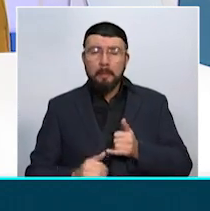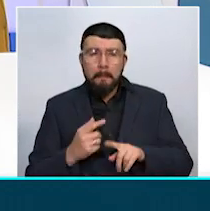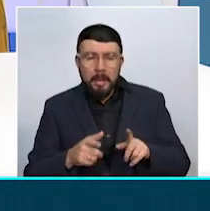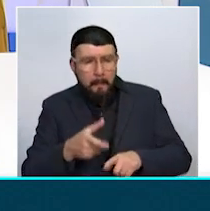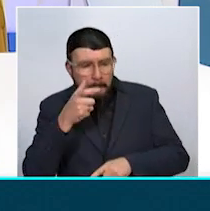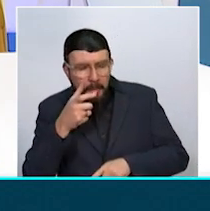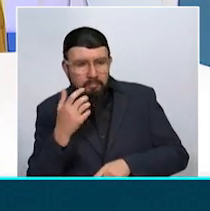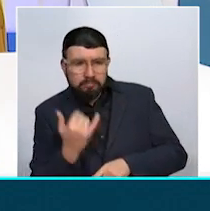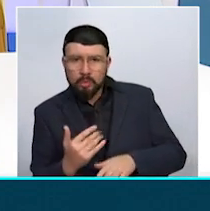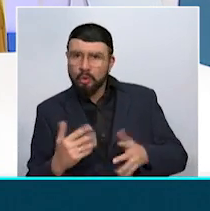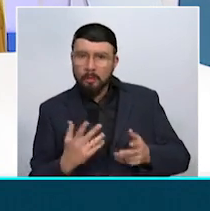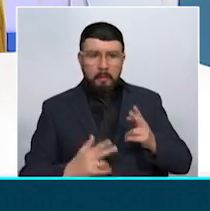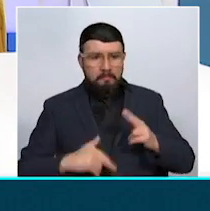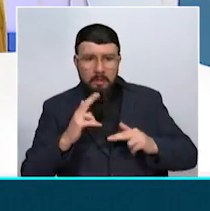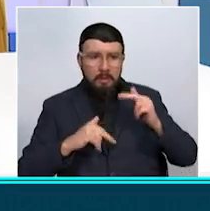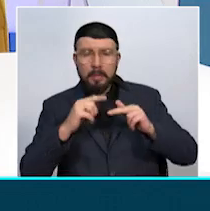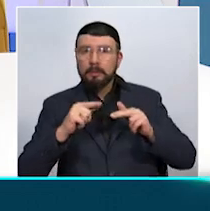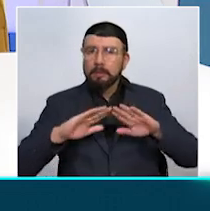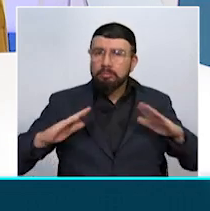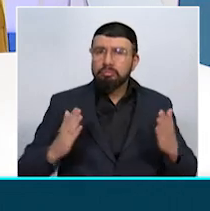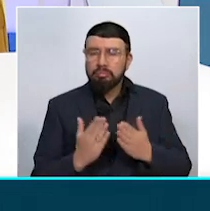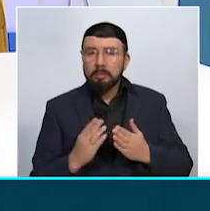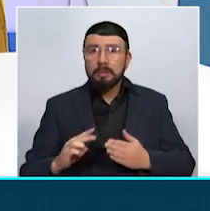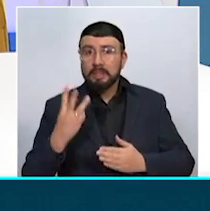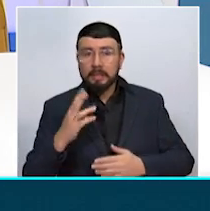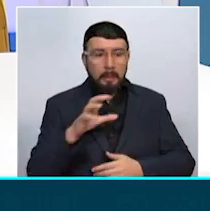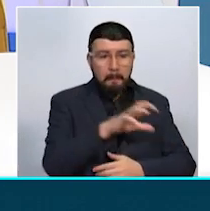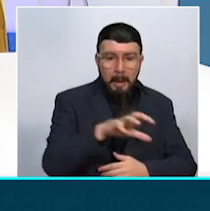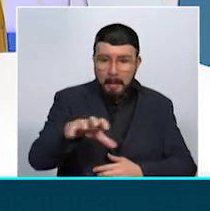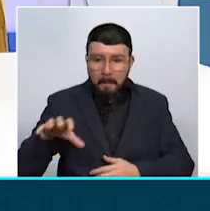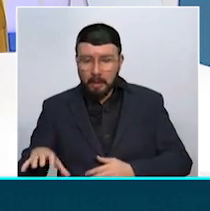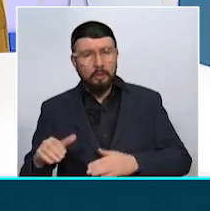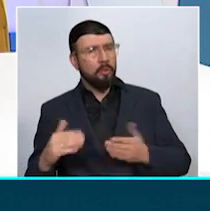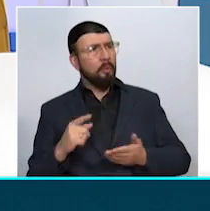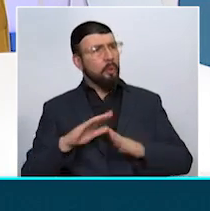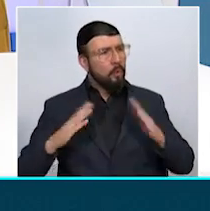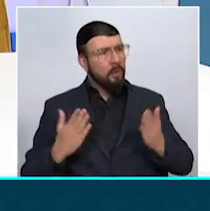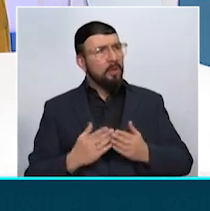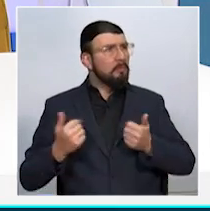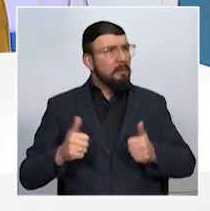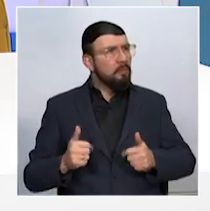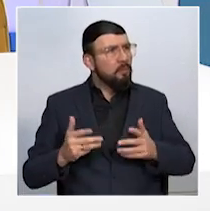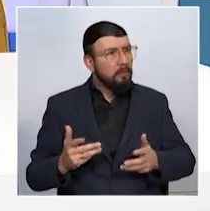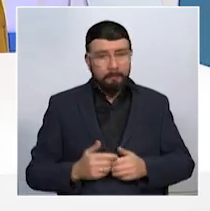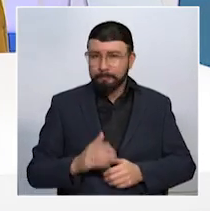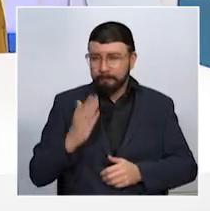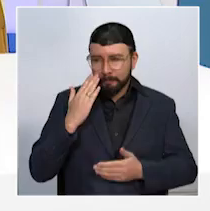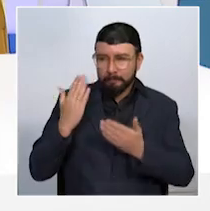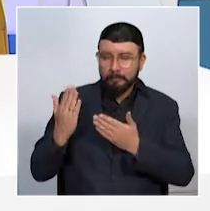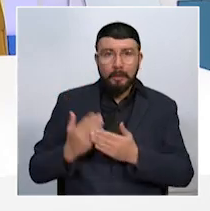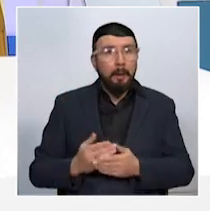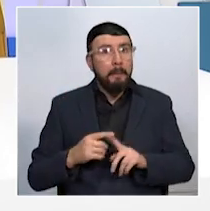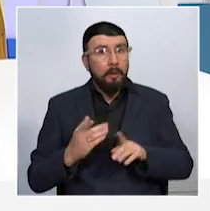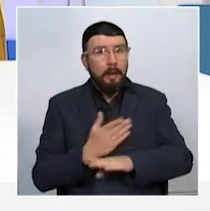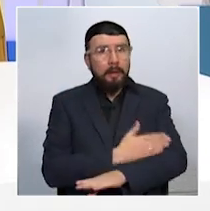infraestructura educativa en los tres departamentos. Cómo se encuentran en algunos colegios, se lo estaremos contando más adelante. Por el momento, los invitamos a ver los